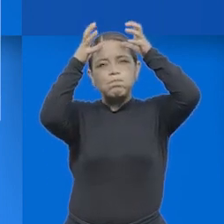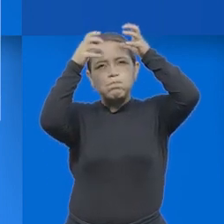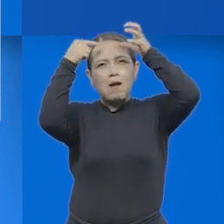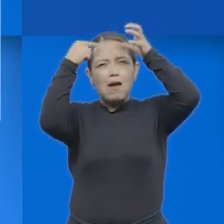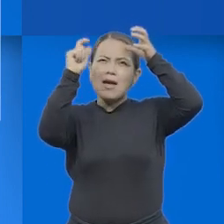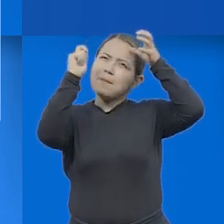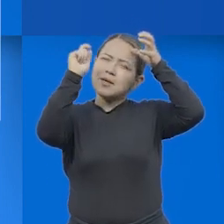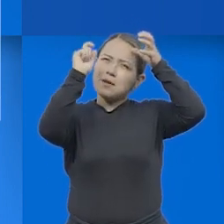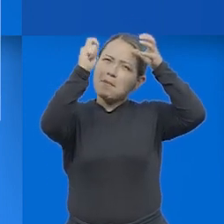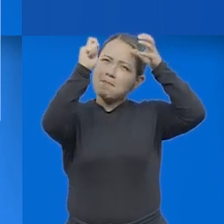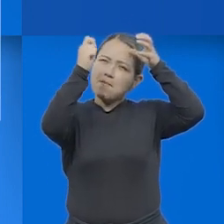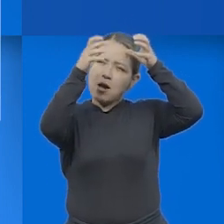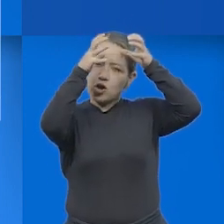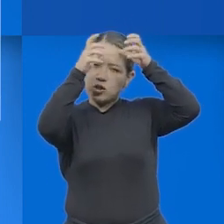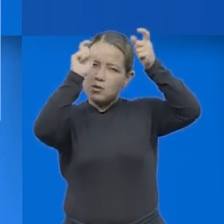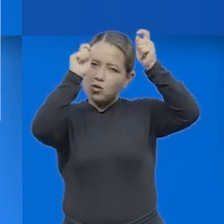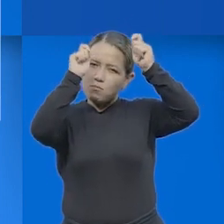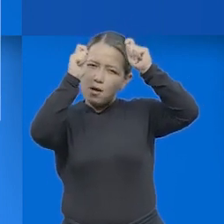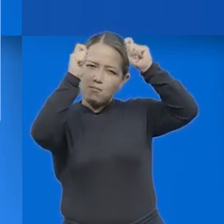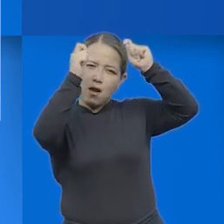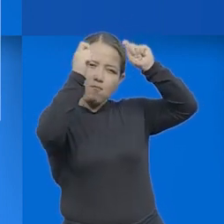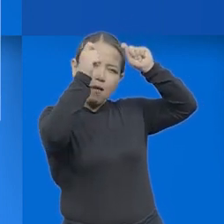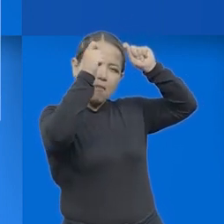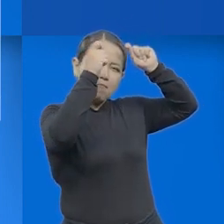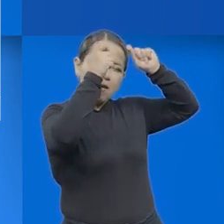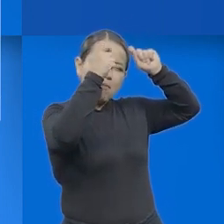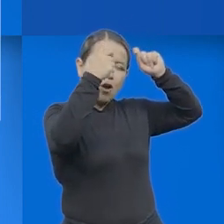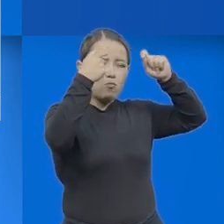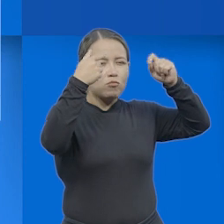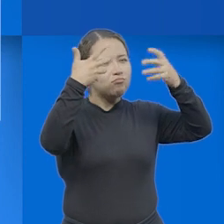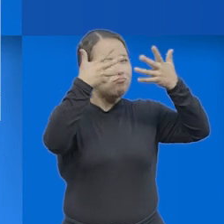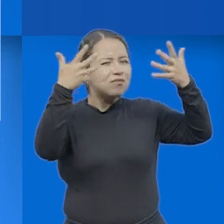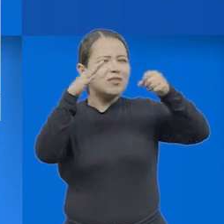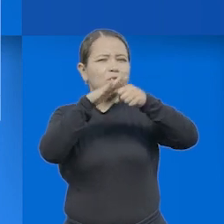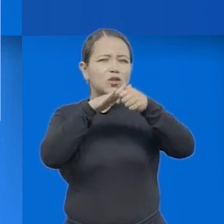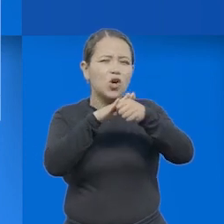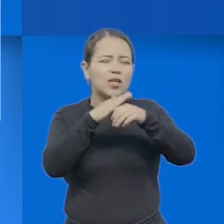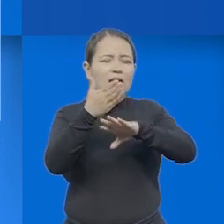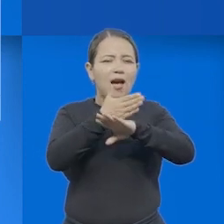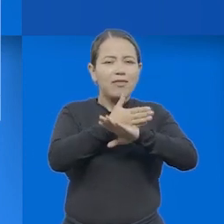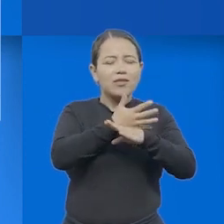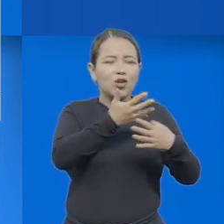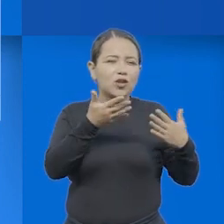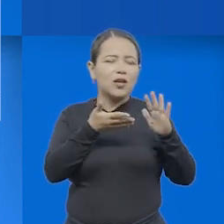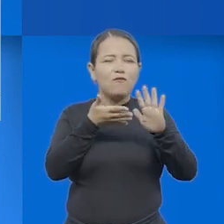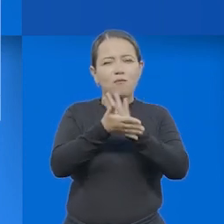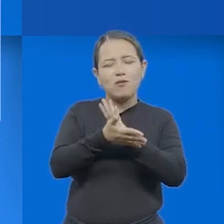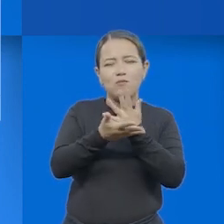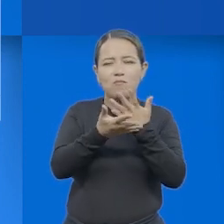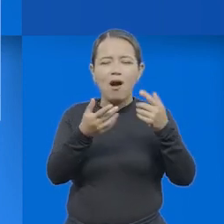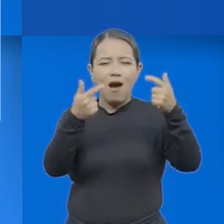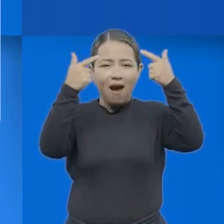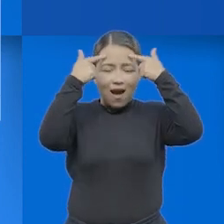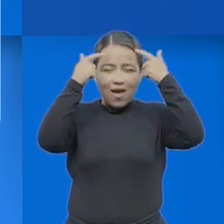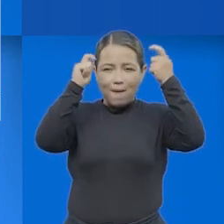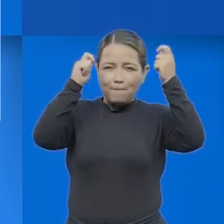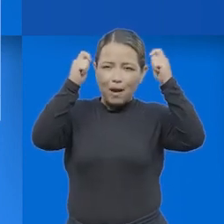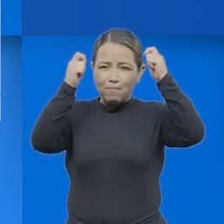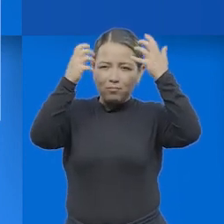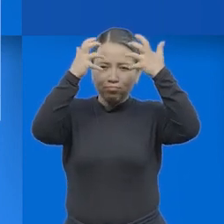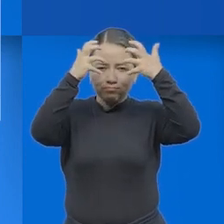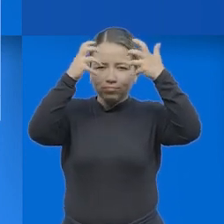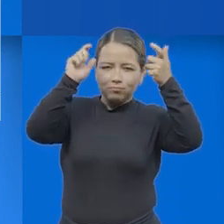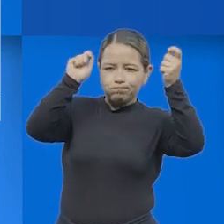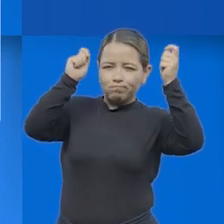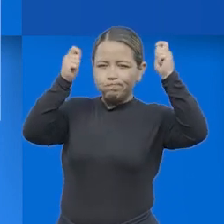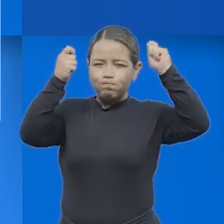mente, cómo estos conocimientos previos, las huellas, indicios sobre la tarea, esa reconstrucción mental